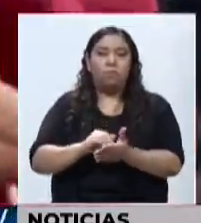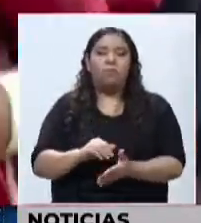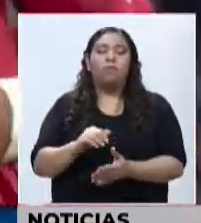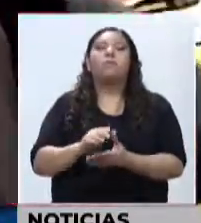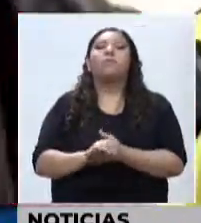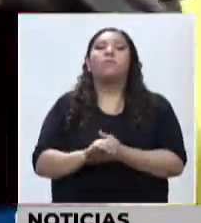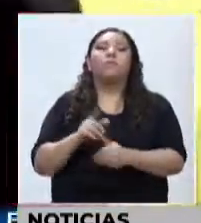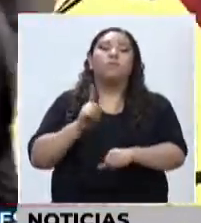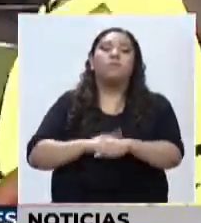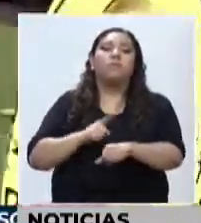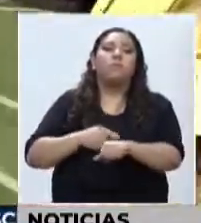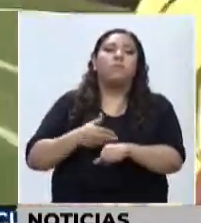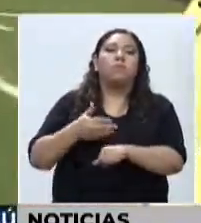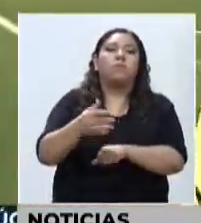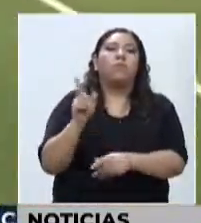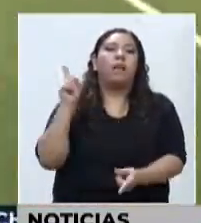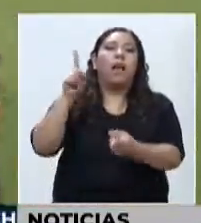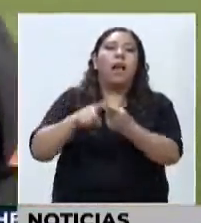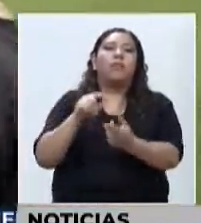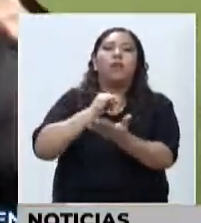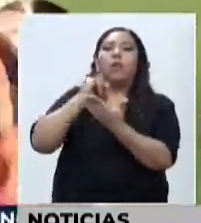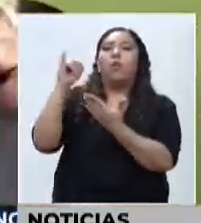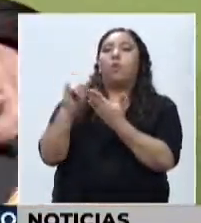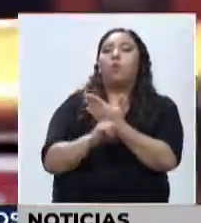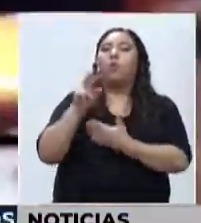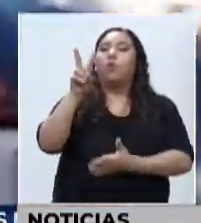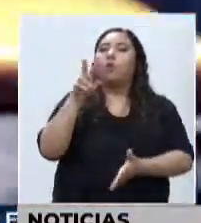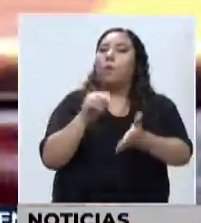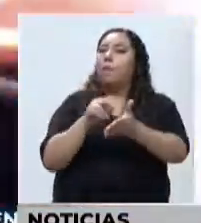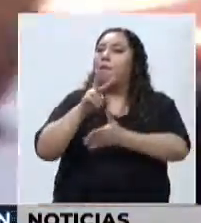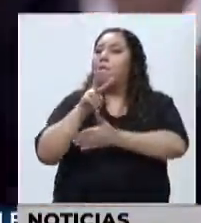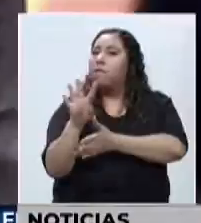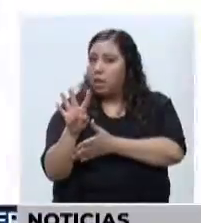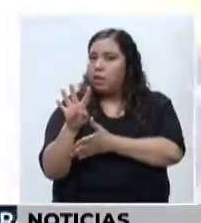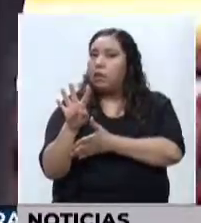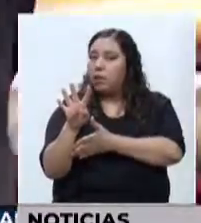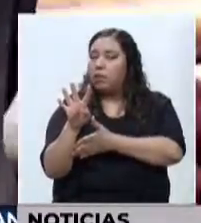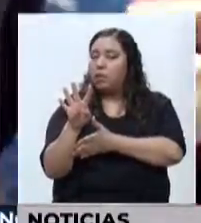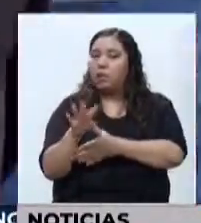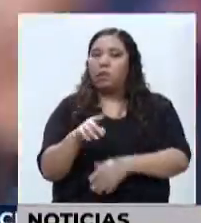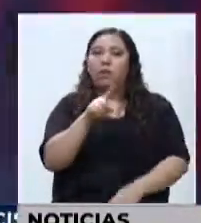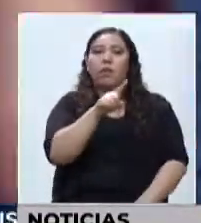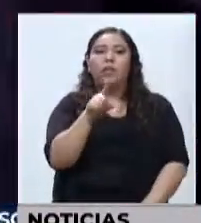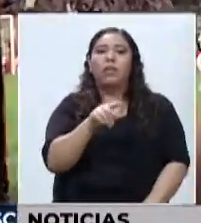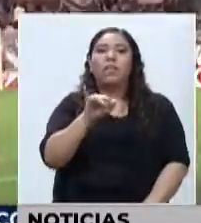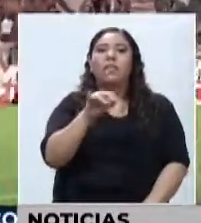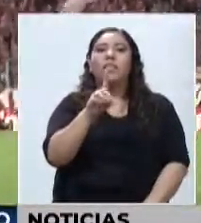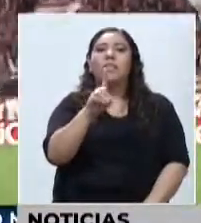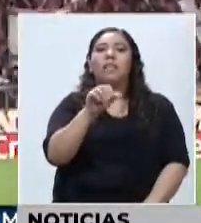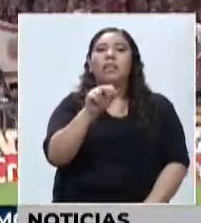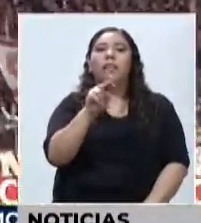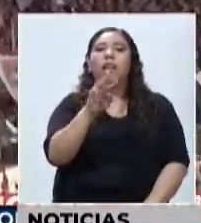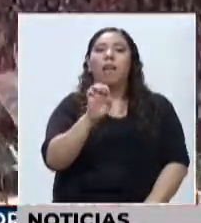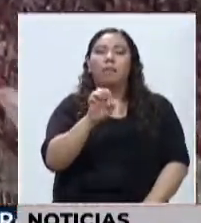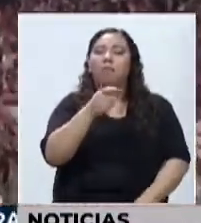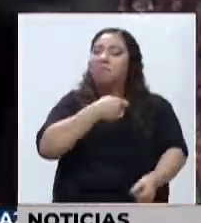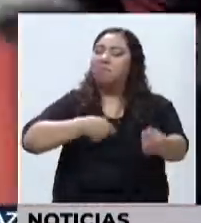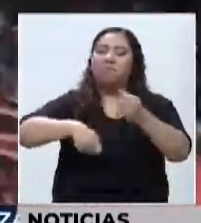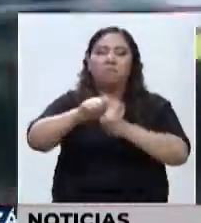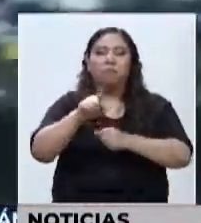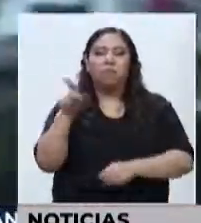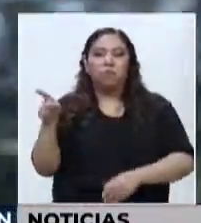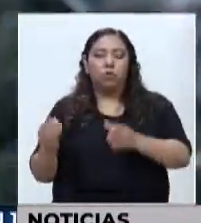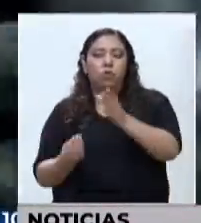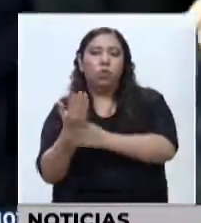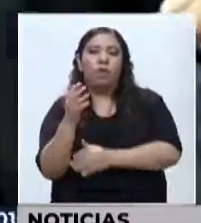temporadas hasta junio de 2024 en sustitución de Zinedine Zidane. Así lo anunció el Club Blanco